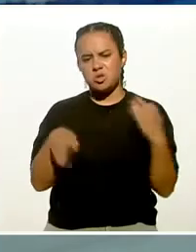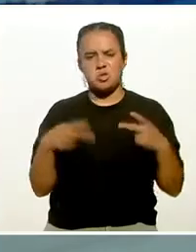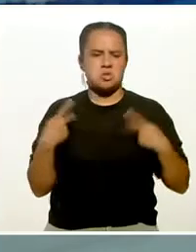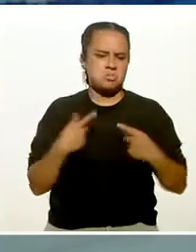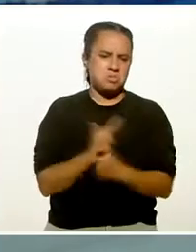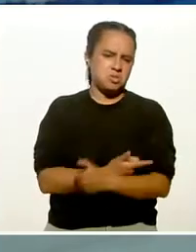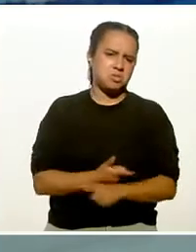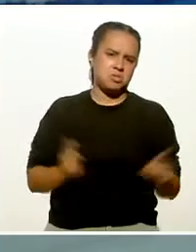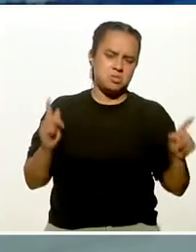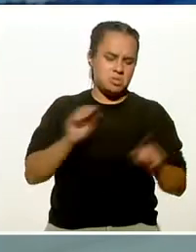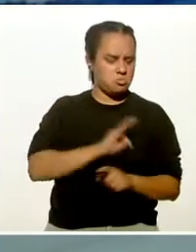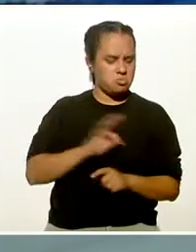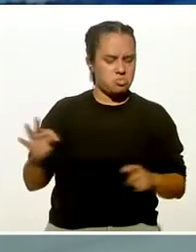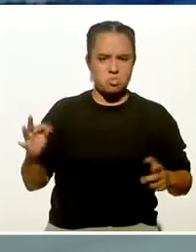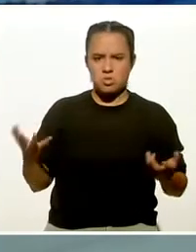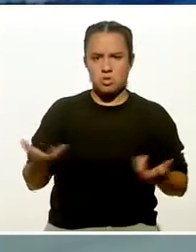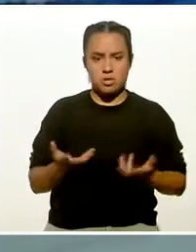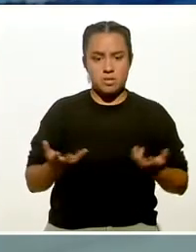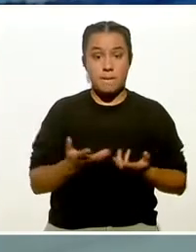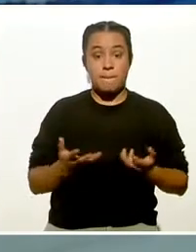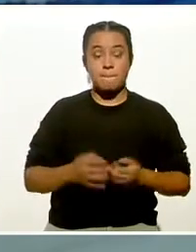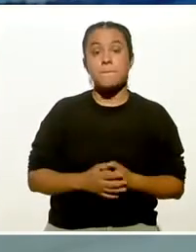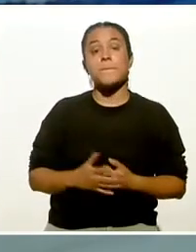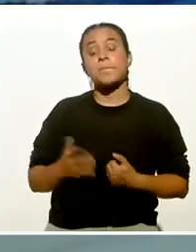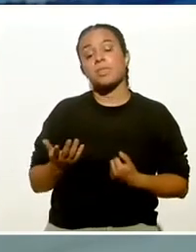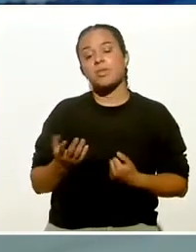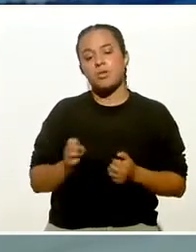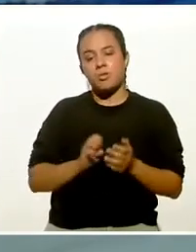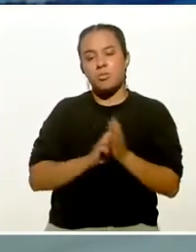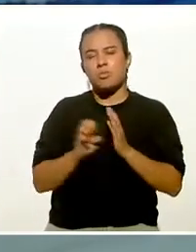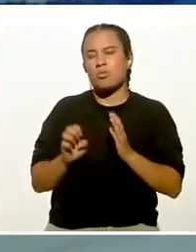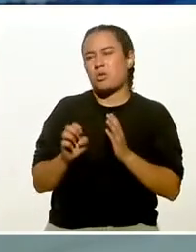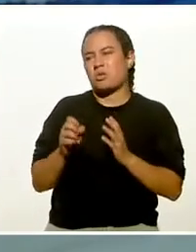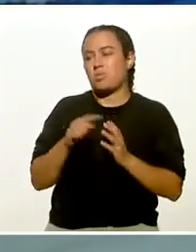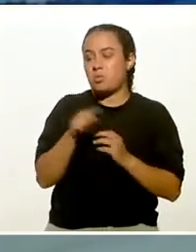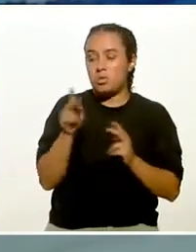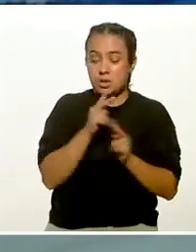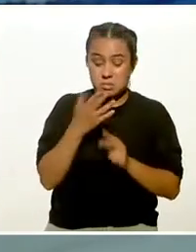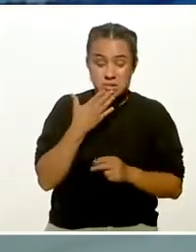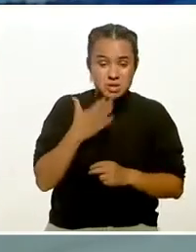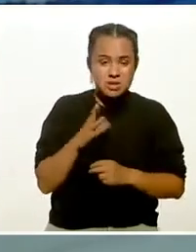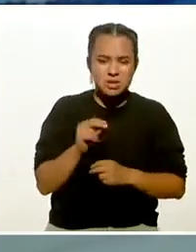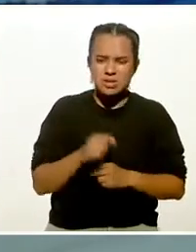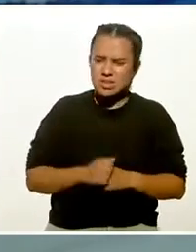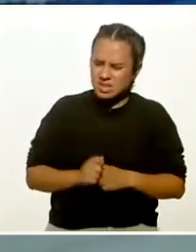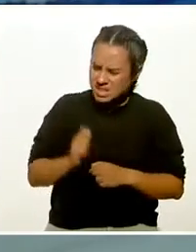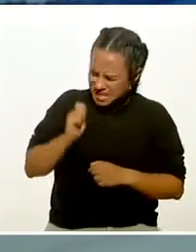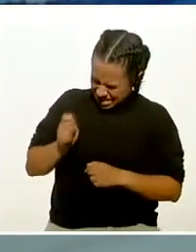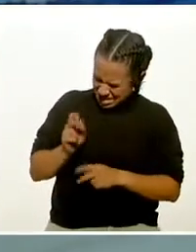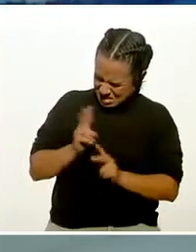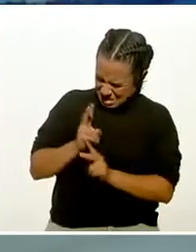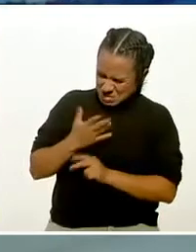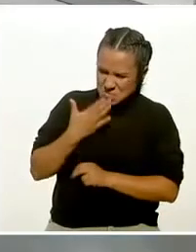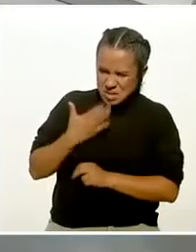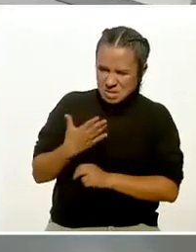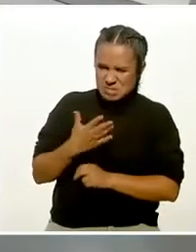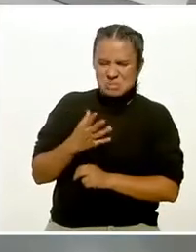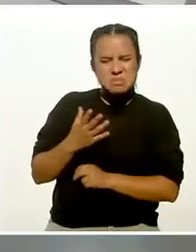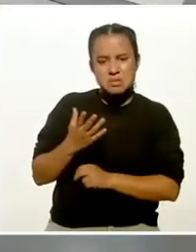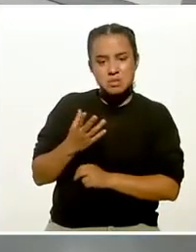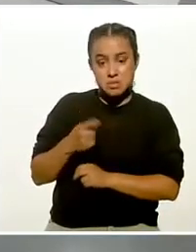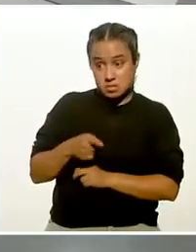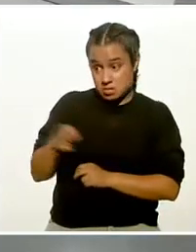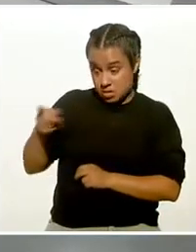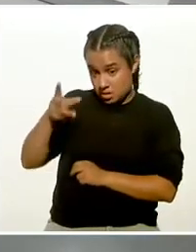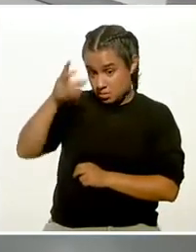realizar, sobre todo porque no respiramos bien y no estamos... ¿Qué quiere decir no respiramos bien? Porque no es algo que aprendemos.